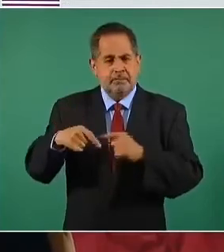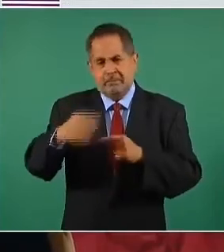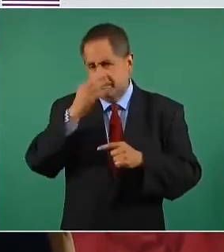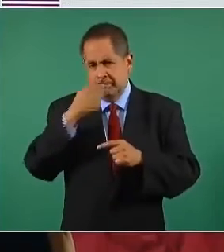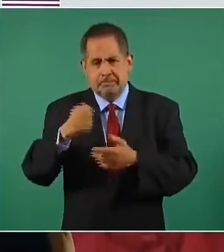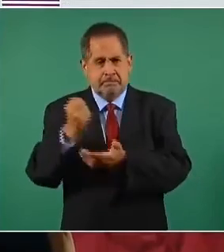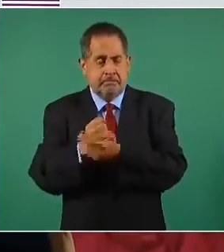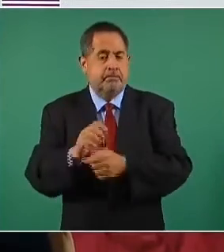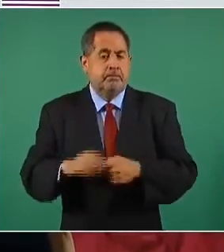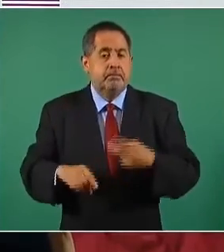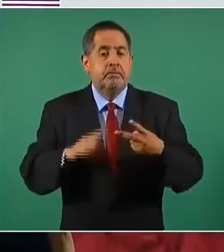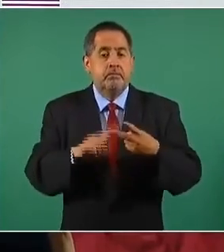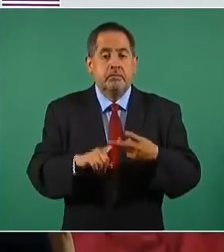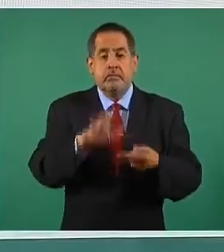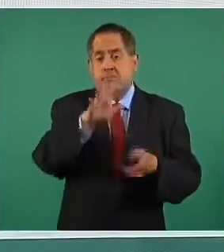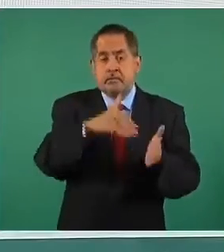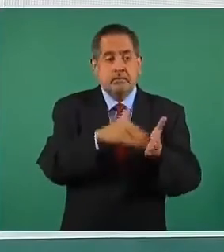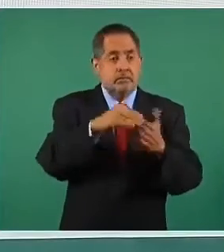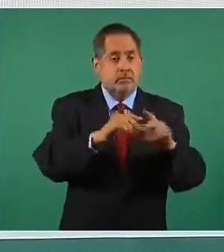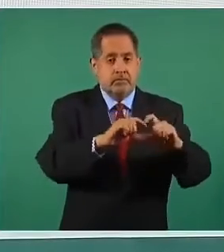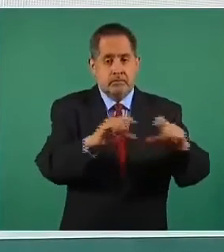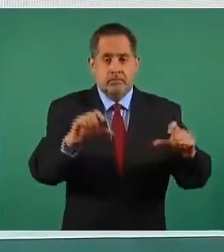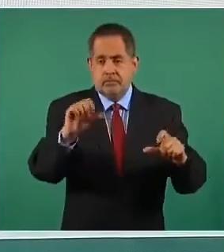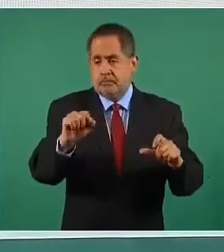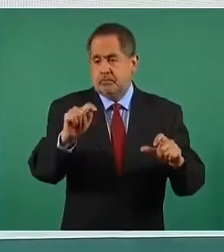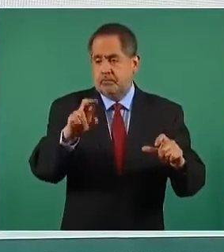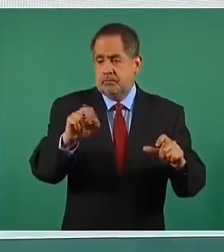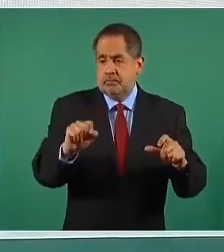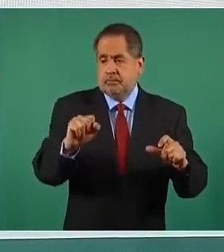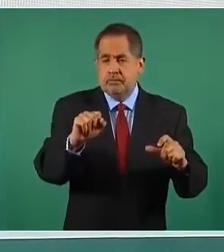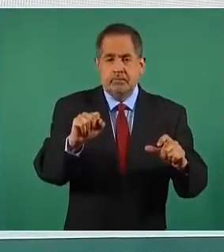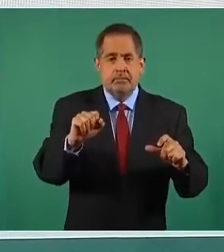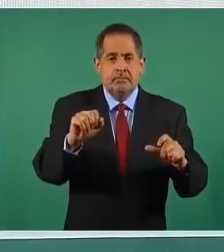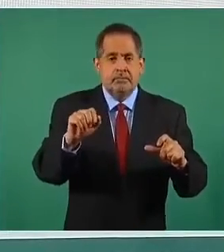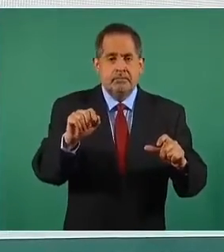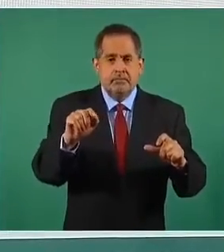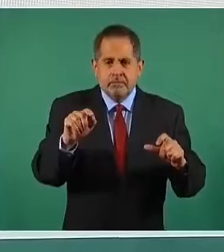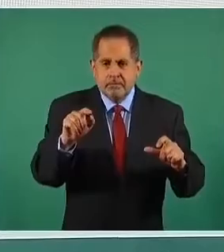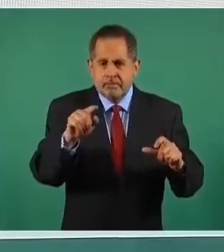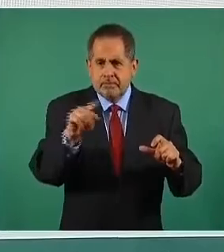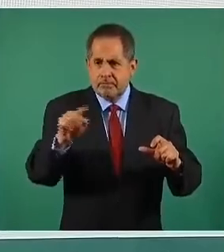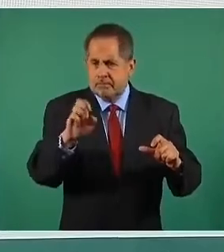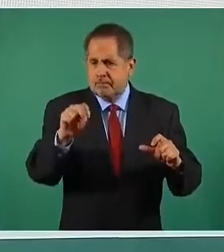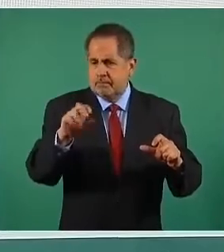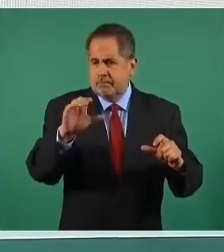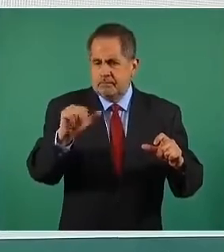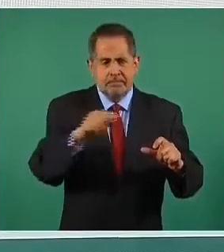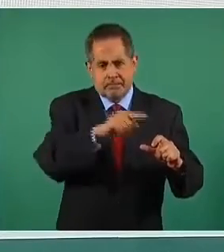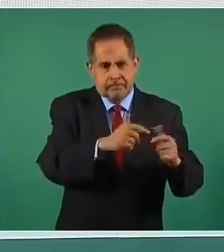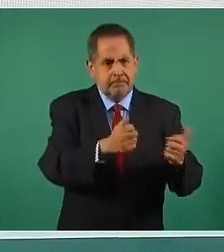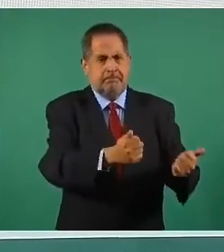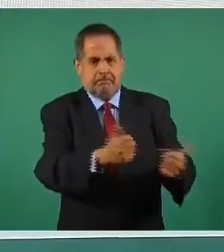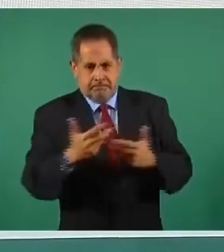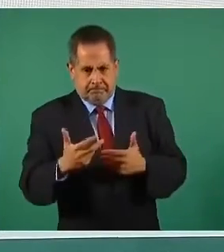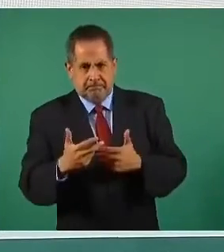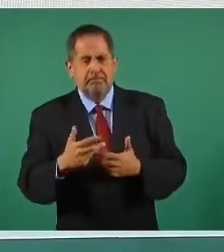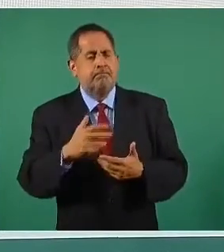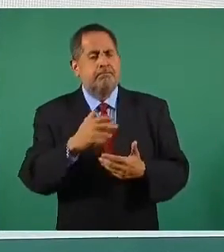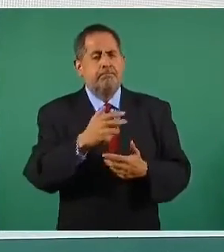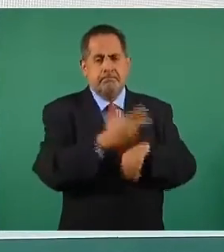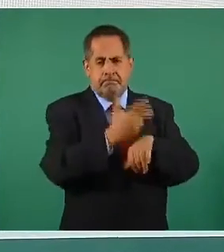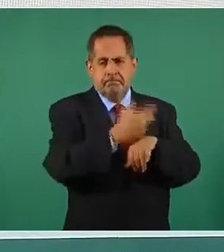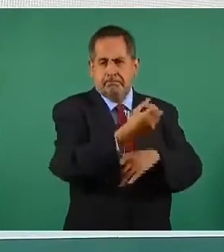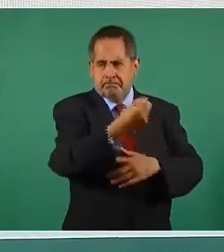y hasta cinco millones de dosis de la vacuna de AstraZeneca Oxford. Este envío